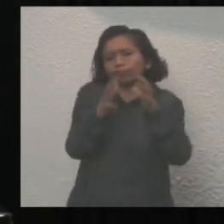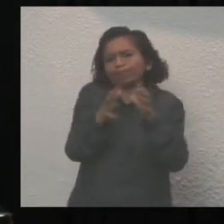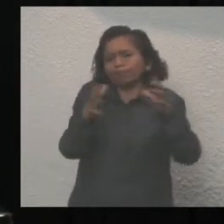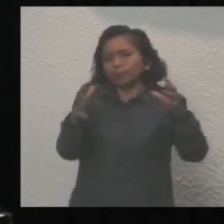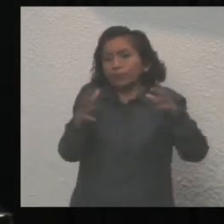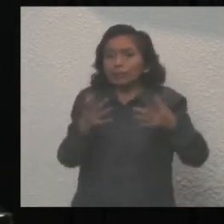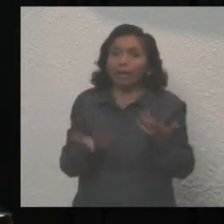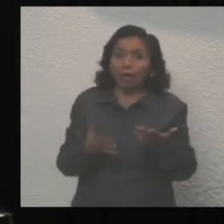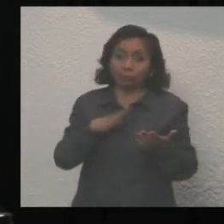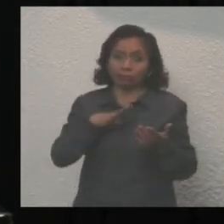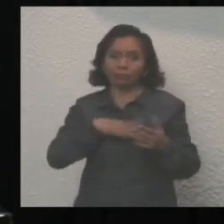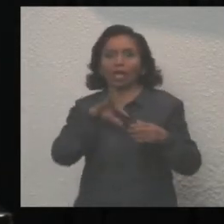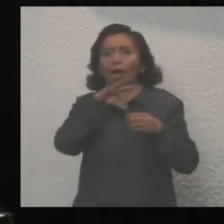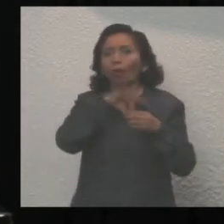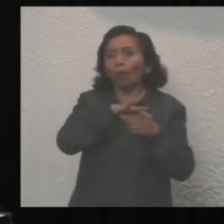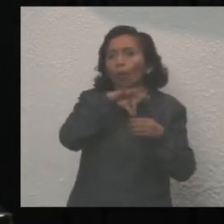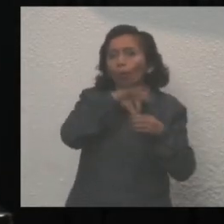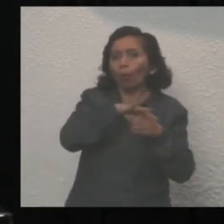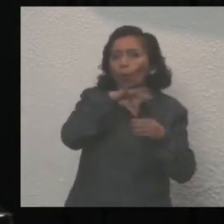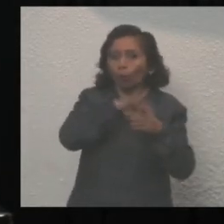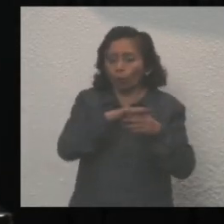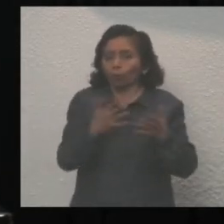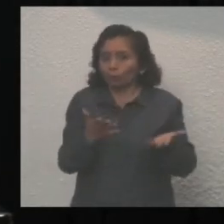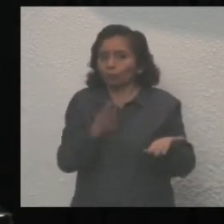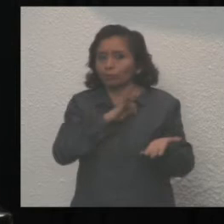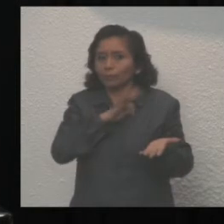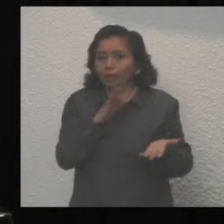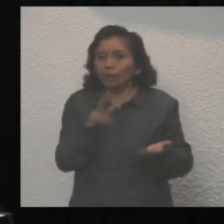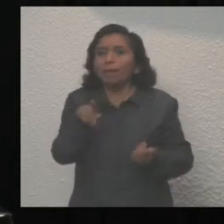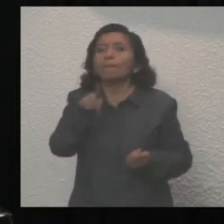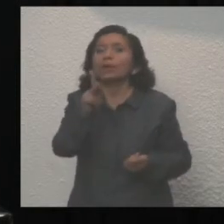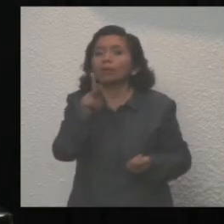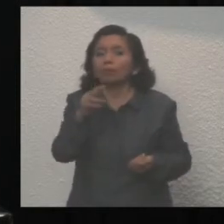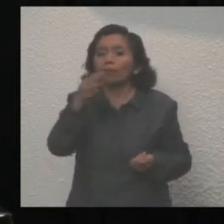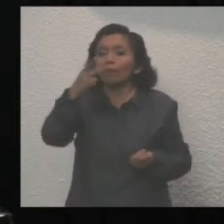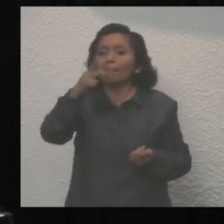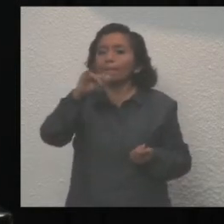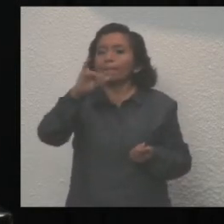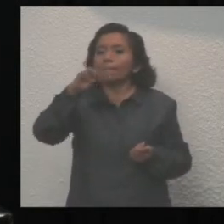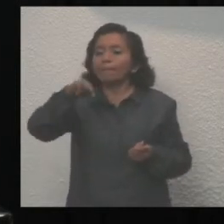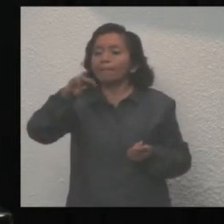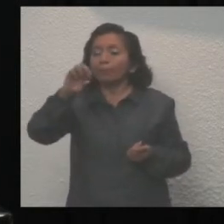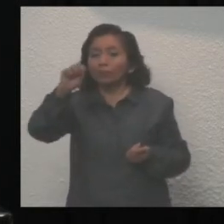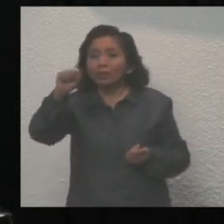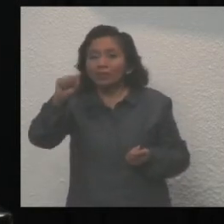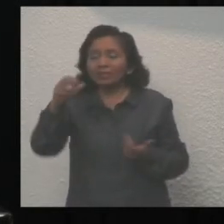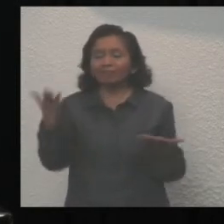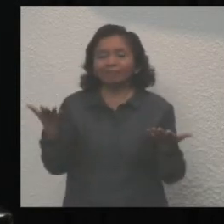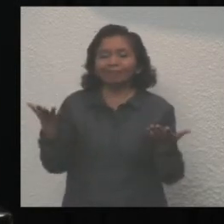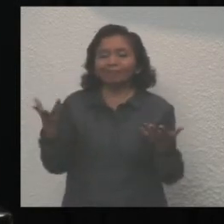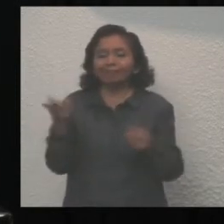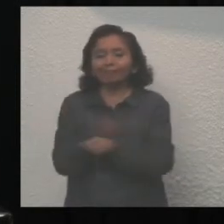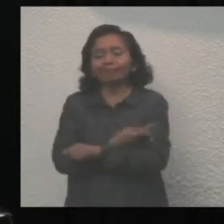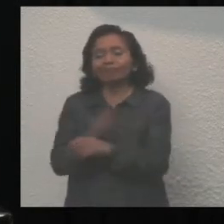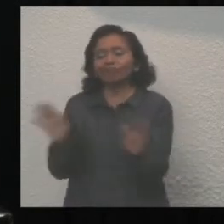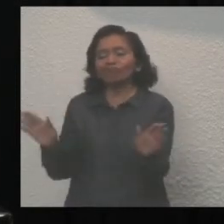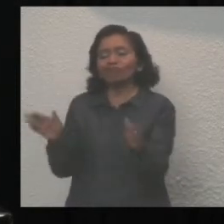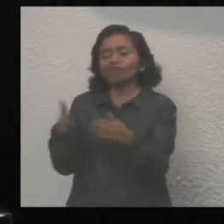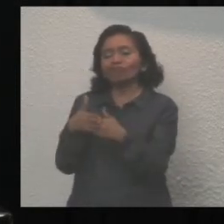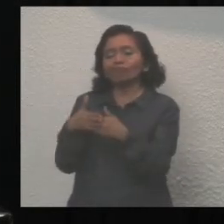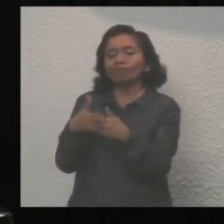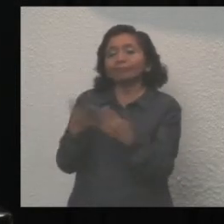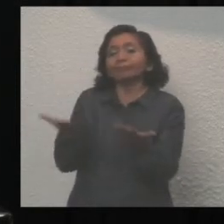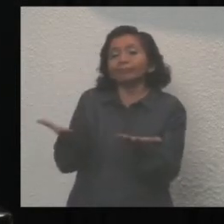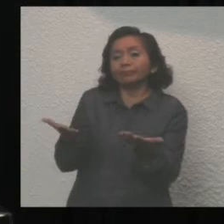y tenían bajos créditos. Pero las pymes han tenido que cerrar. Y vemos